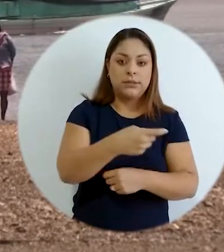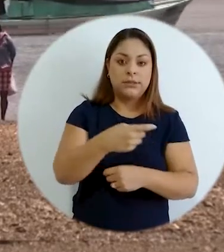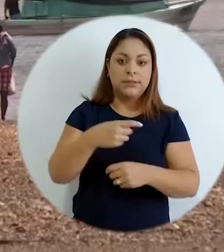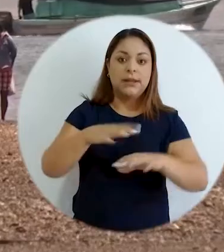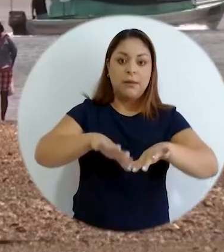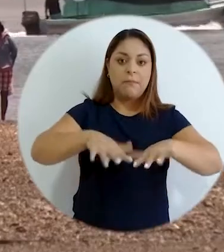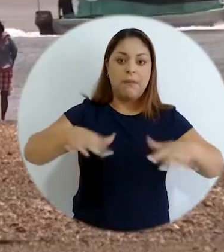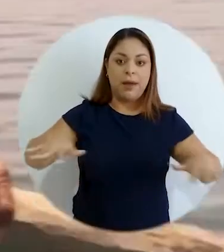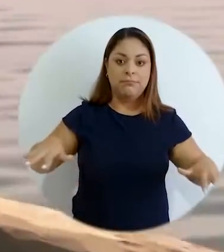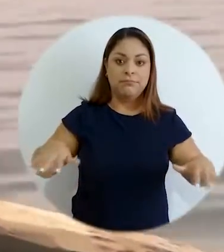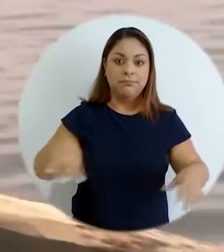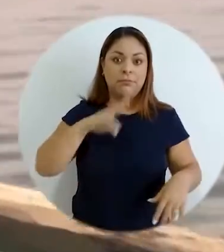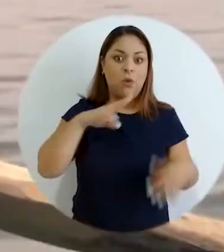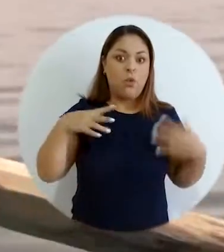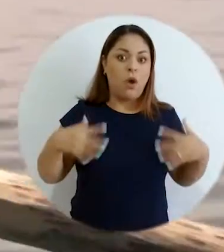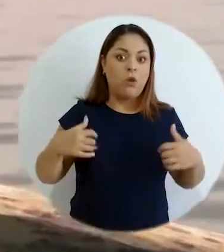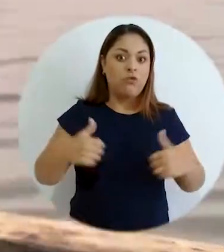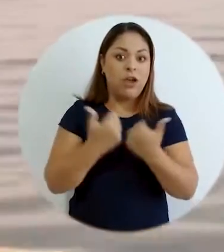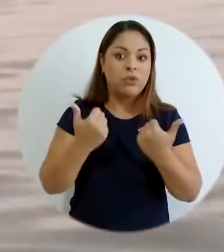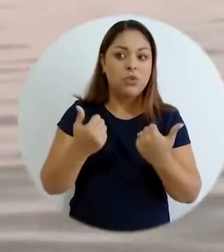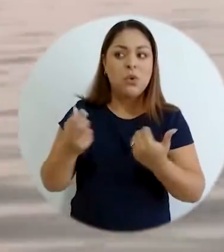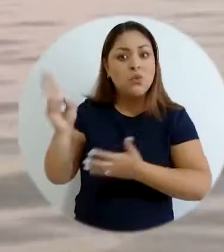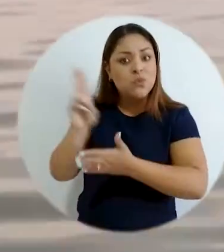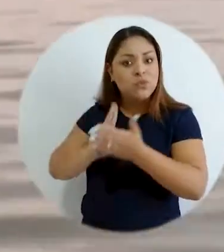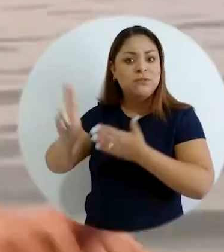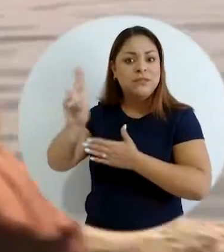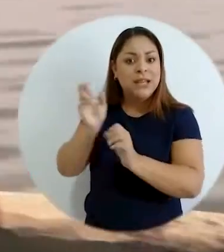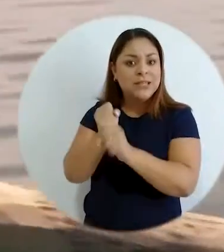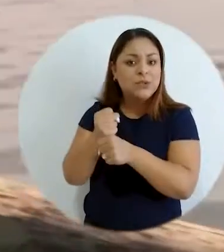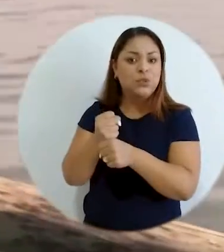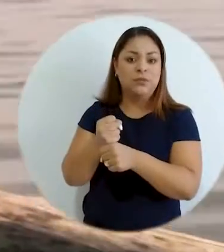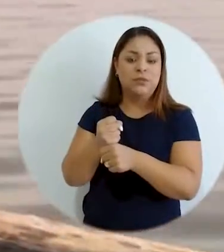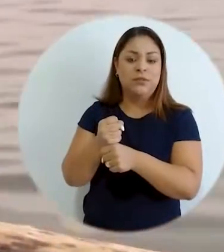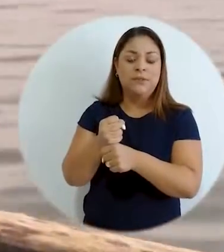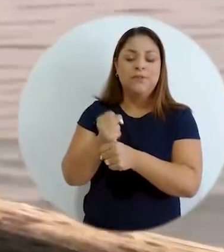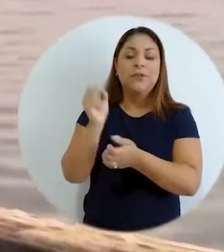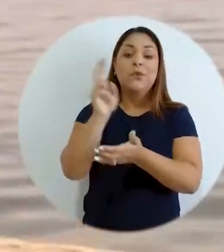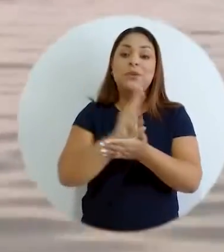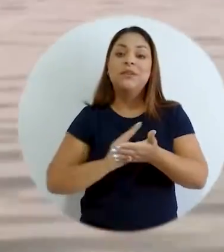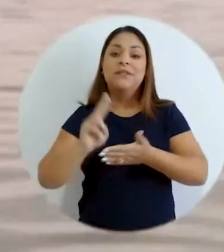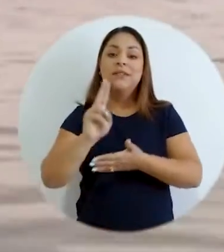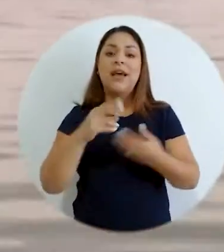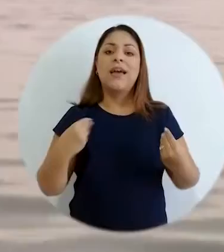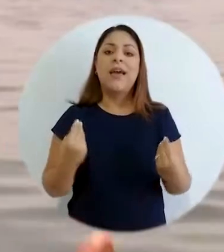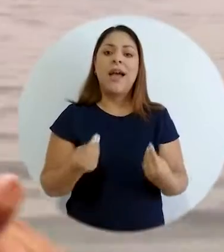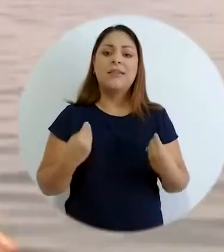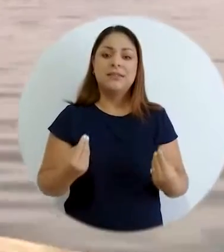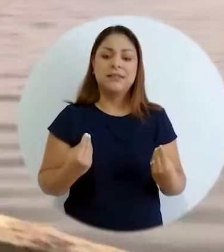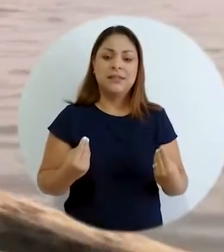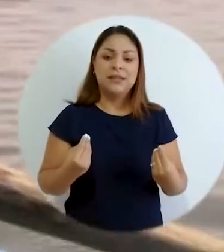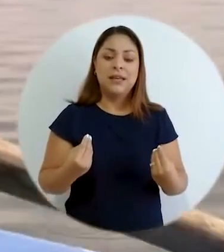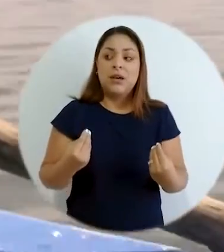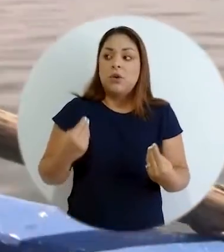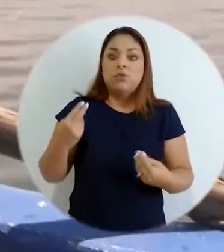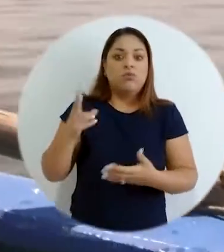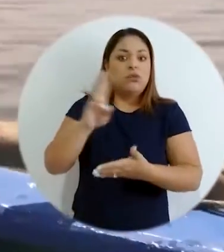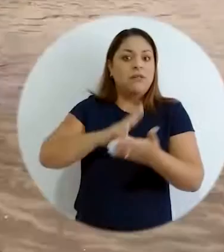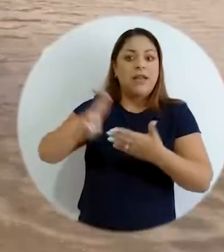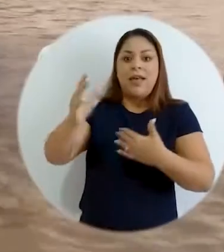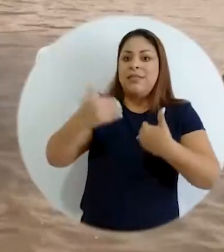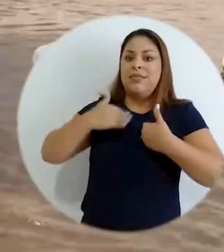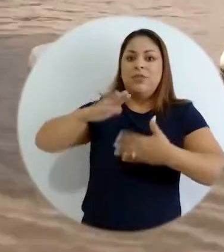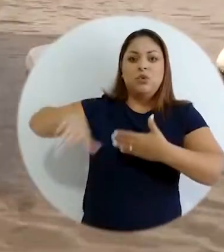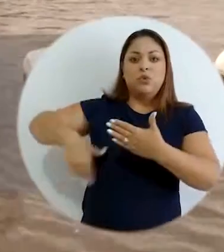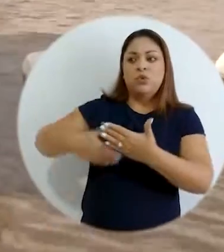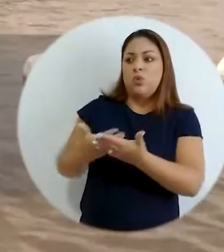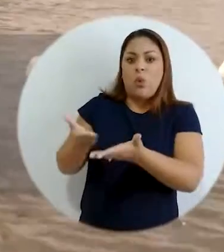y entonces es todo un reto bueno la universidad lo asumió y ¿qué es lo que hace la universidad? la universidad tiene el know-how tiene